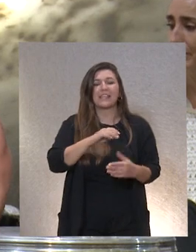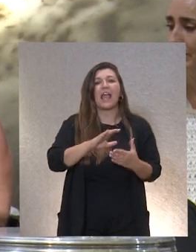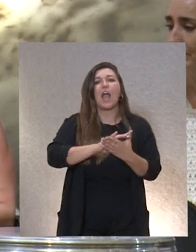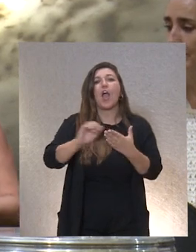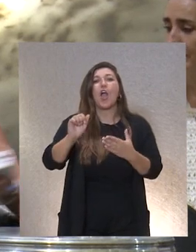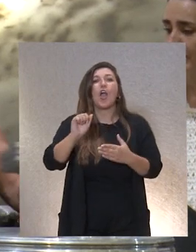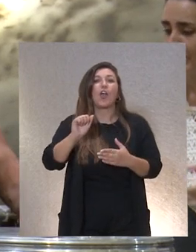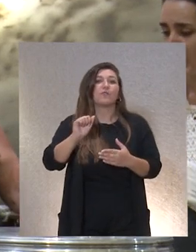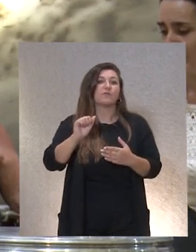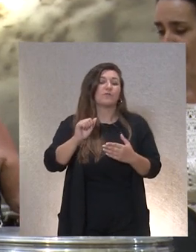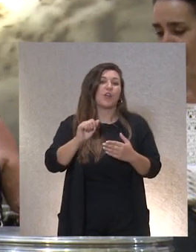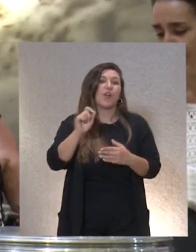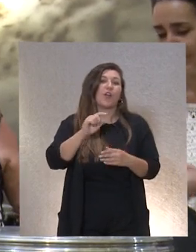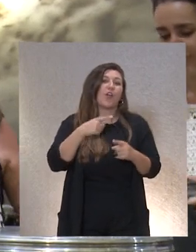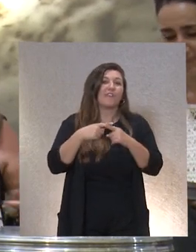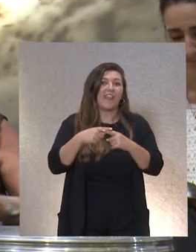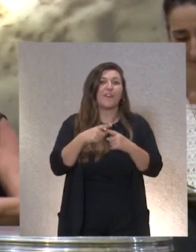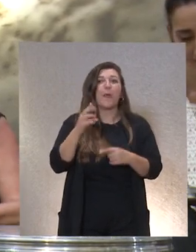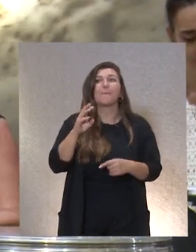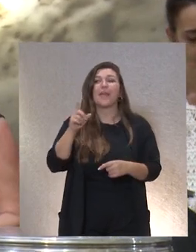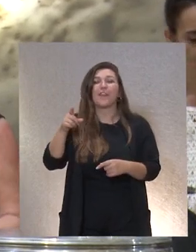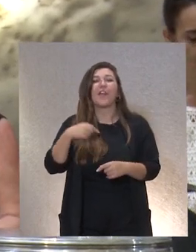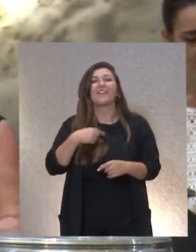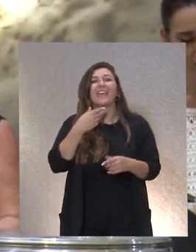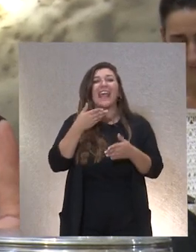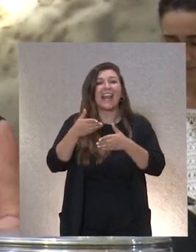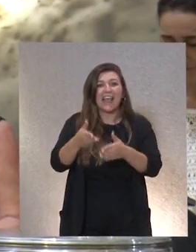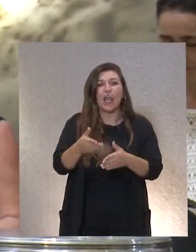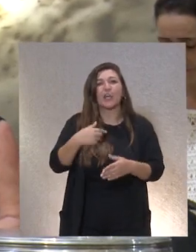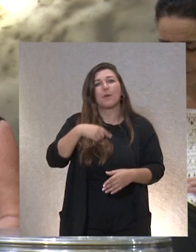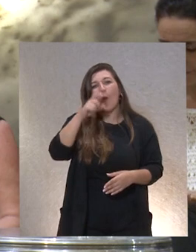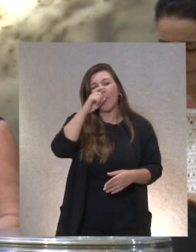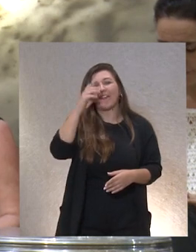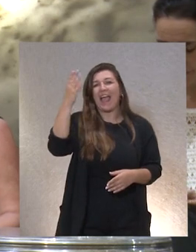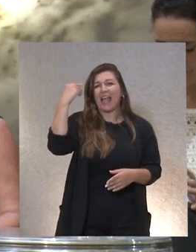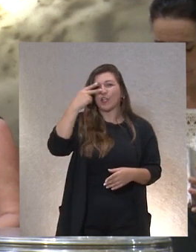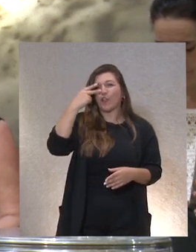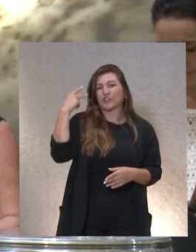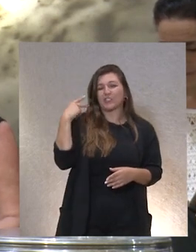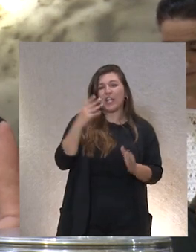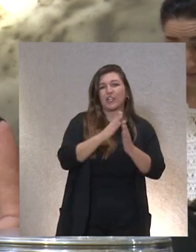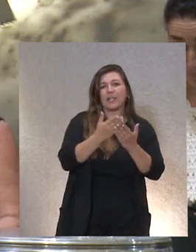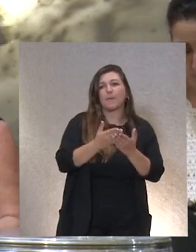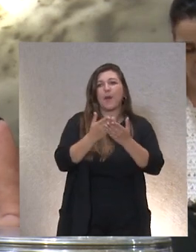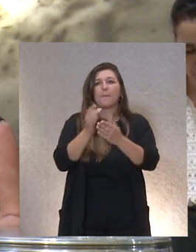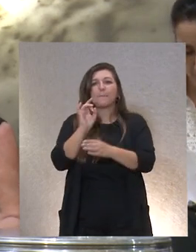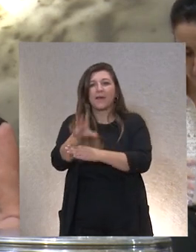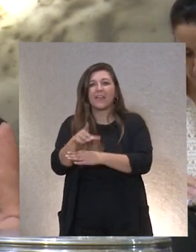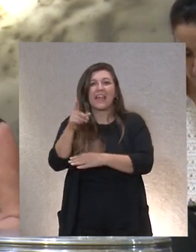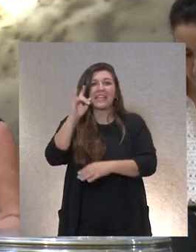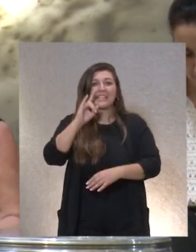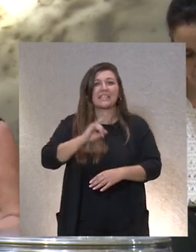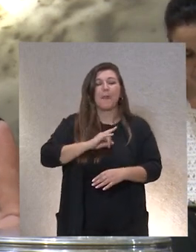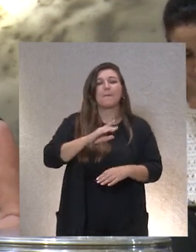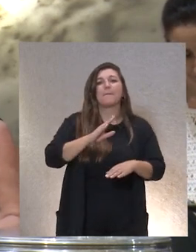y a Pedro del Río, especialmente que se han acordado de un librito que les mandamos hace ya dos años y, bueno, pues nos llamaron para ver